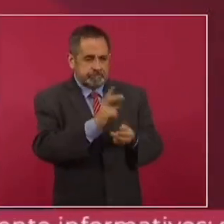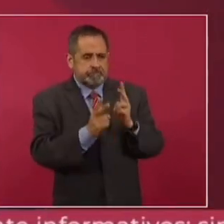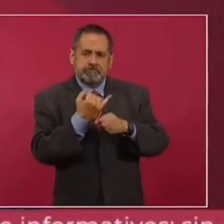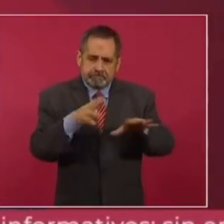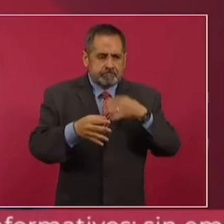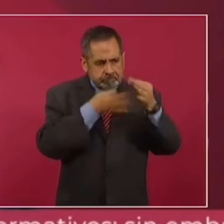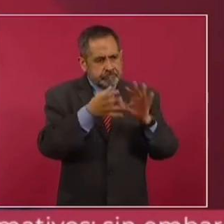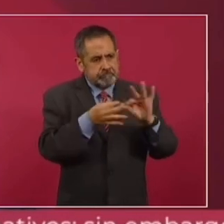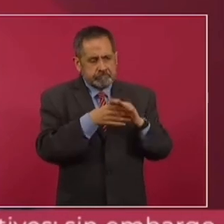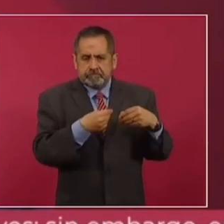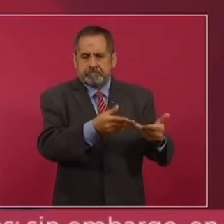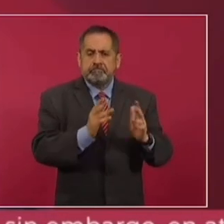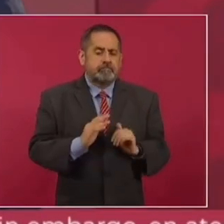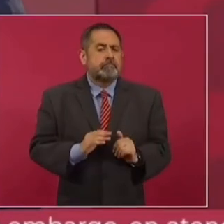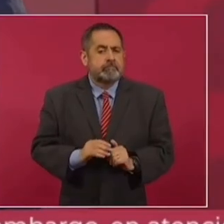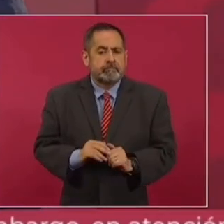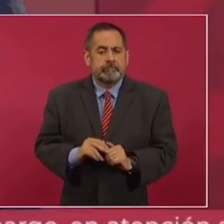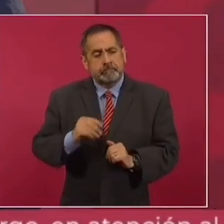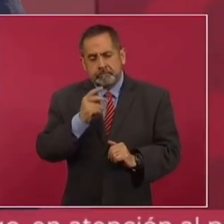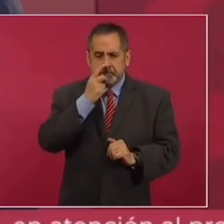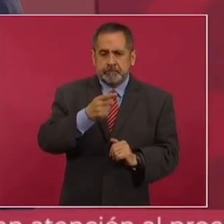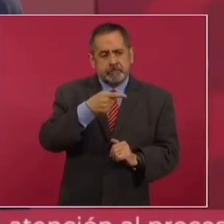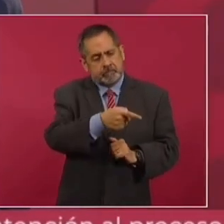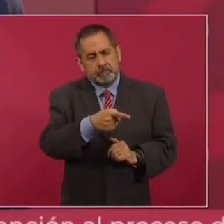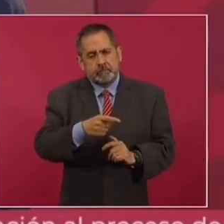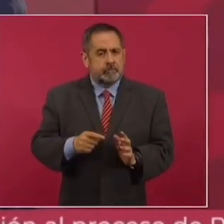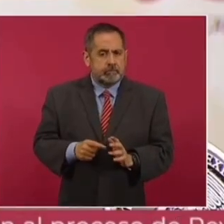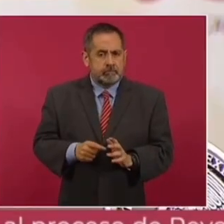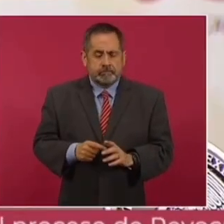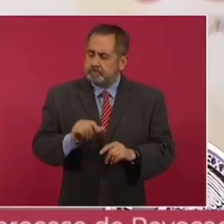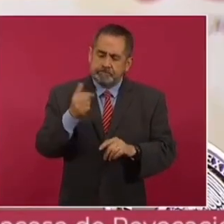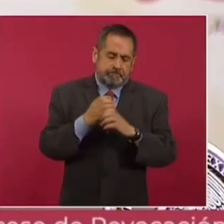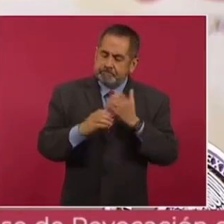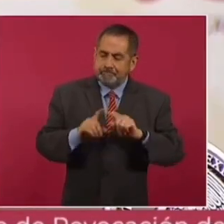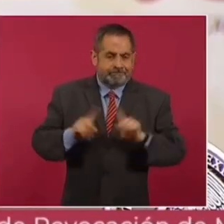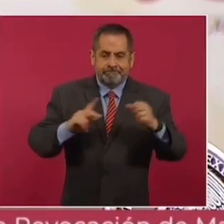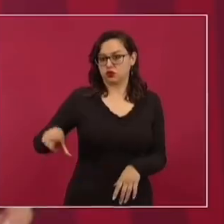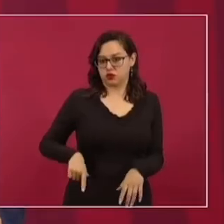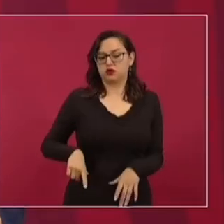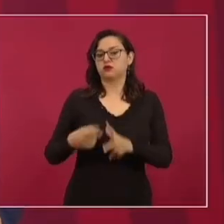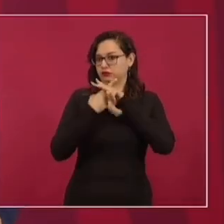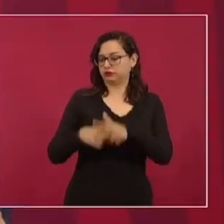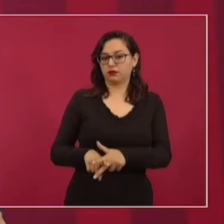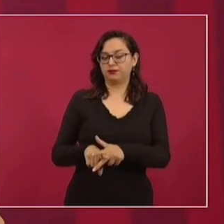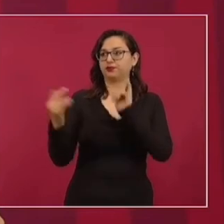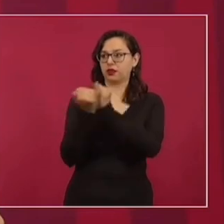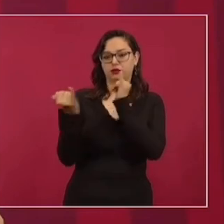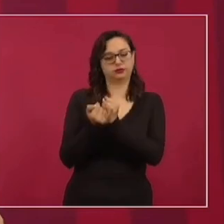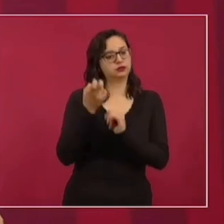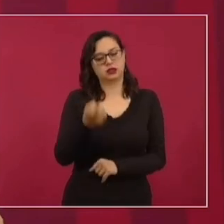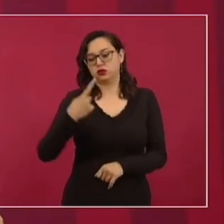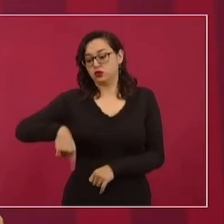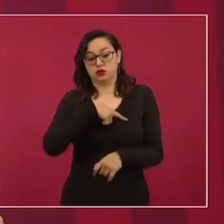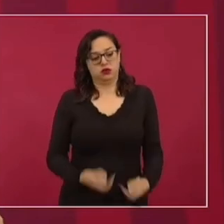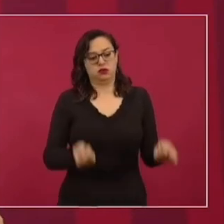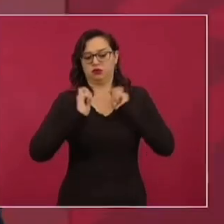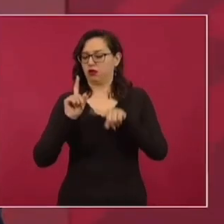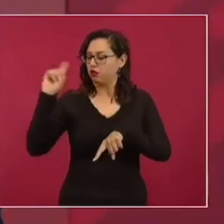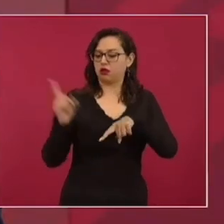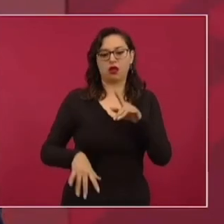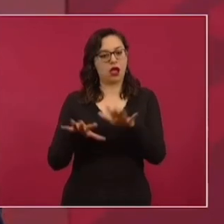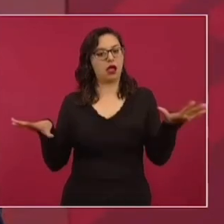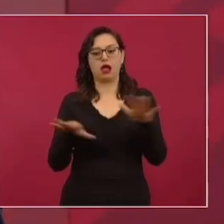para informarles, decirles que ya son otras condiciones, por eso es la reforma eléctrica